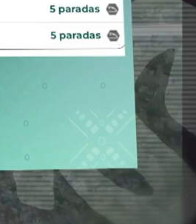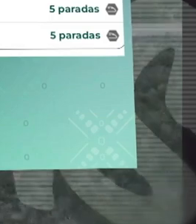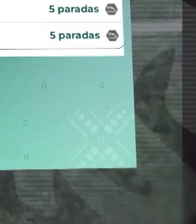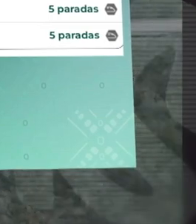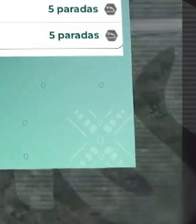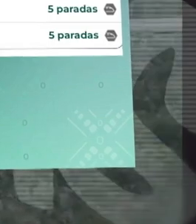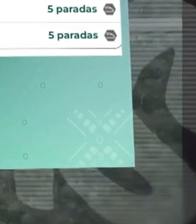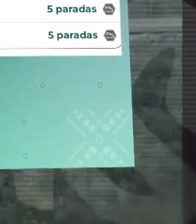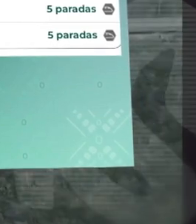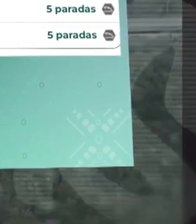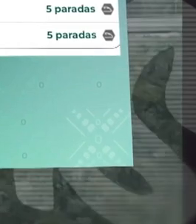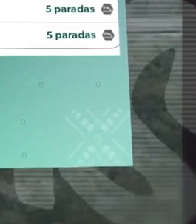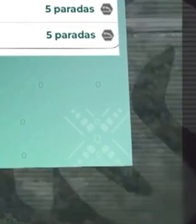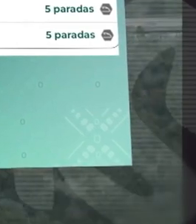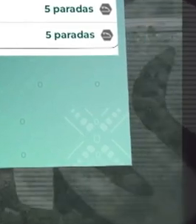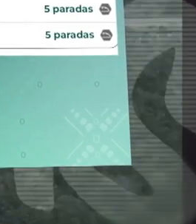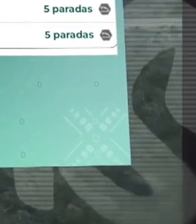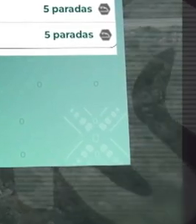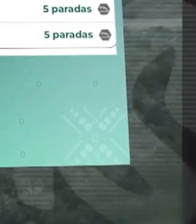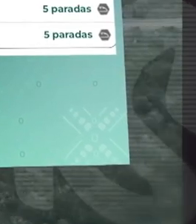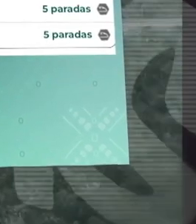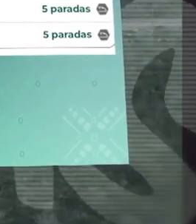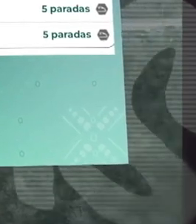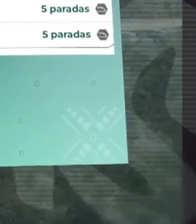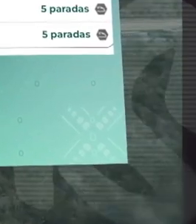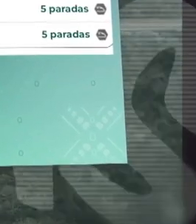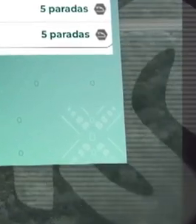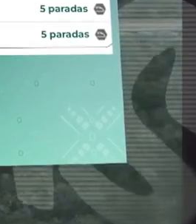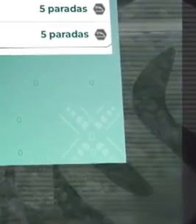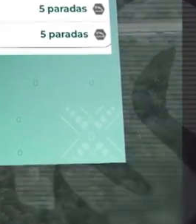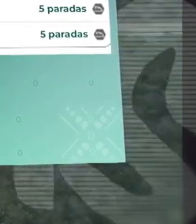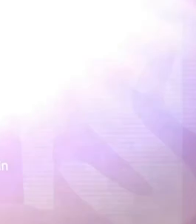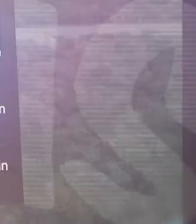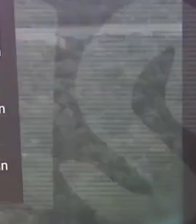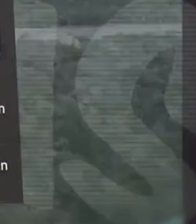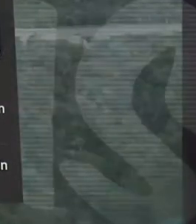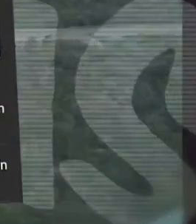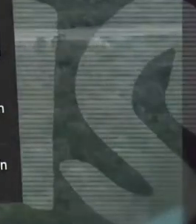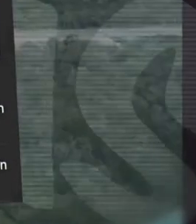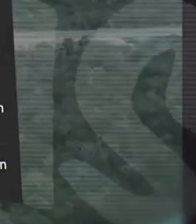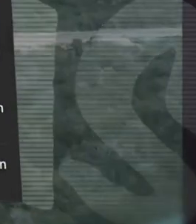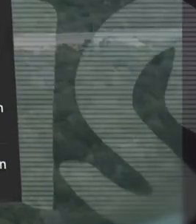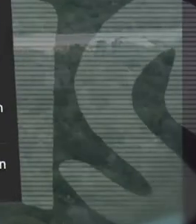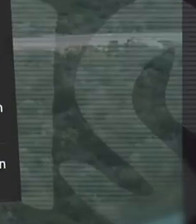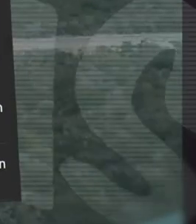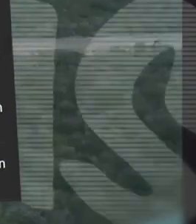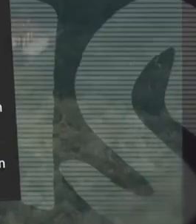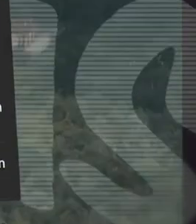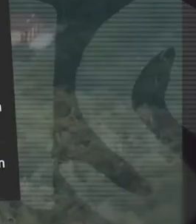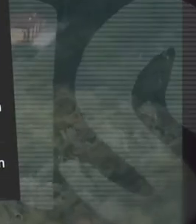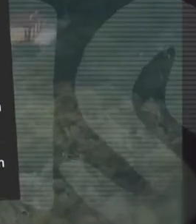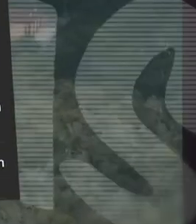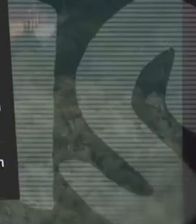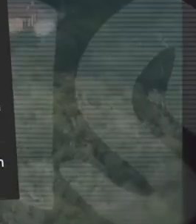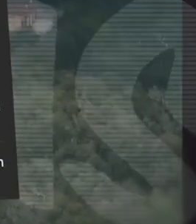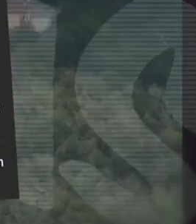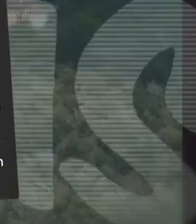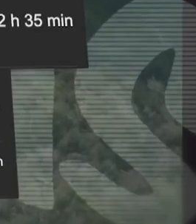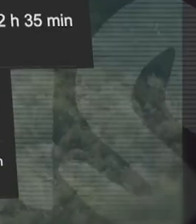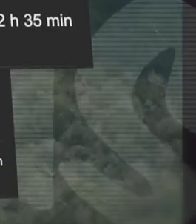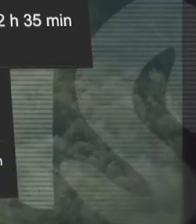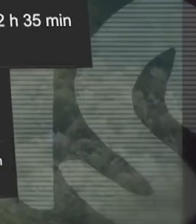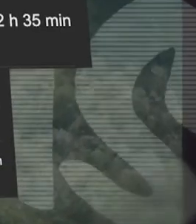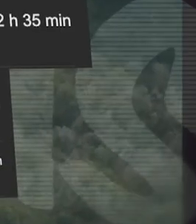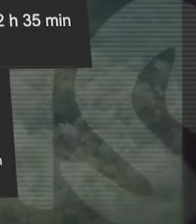minutos y 2 horas 26 minutos, dependiendo el horario seleccionado, mientras que el autobús completa el recorrido de Campeche a